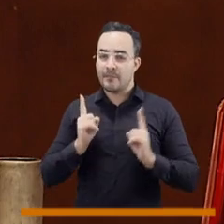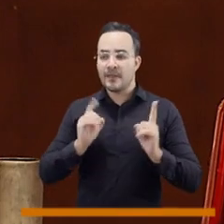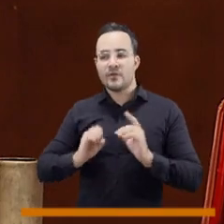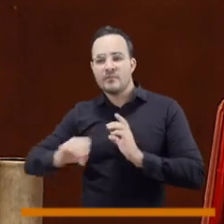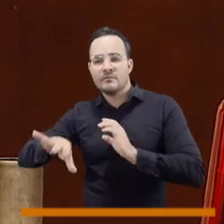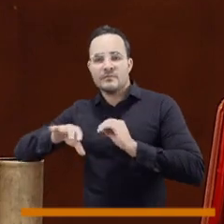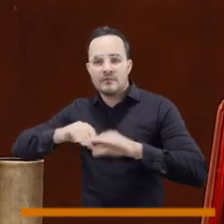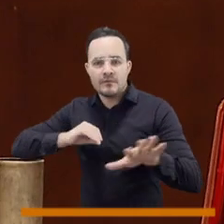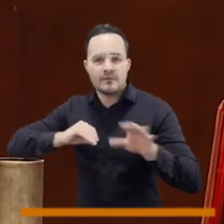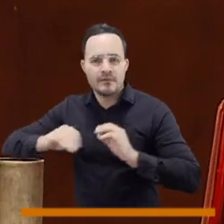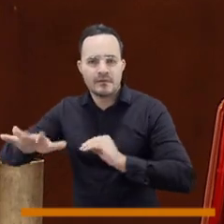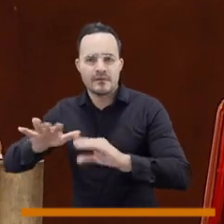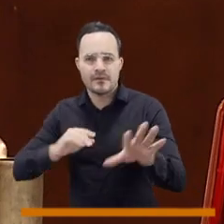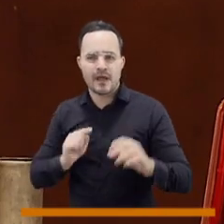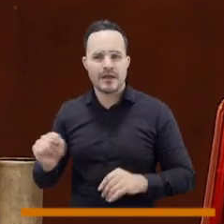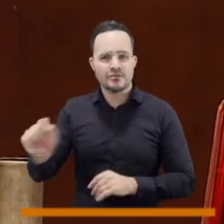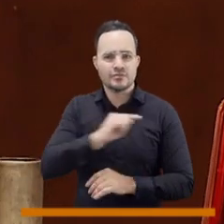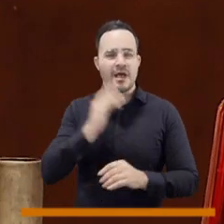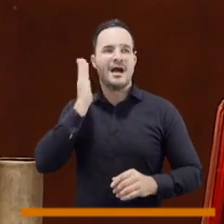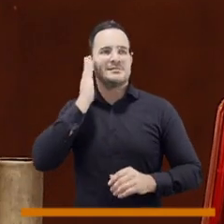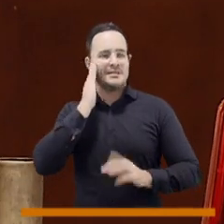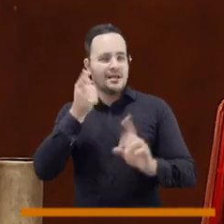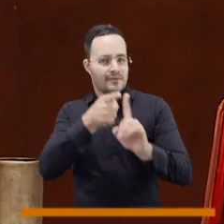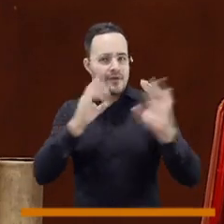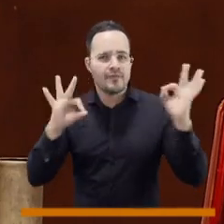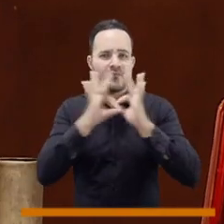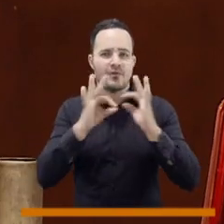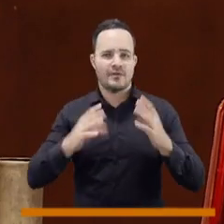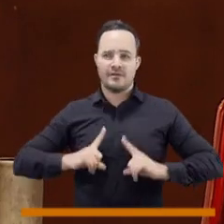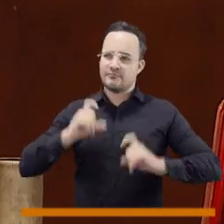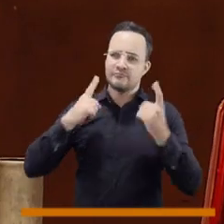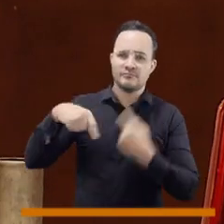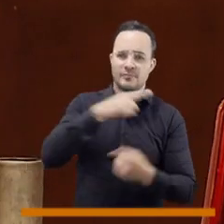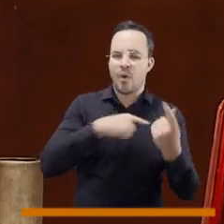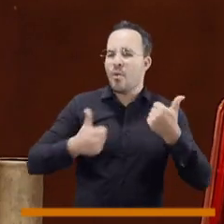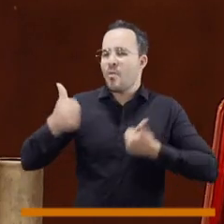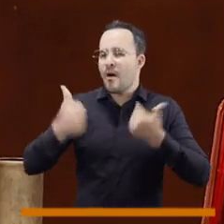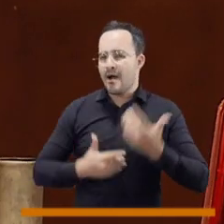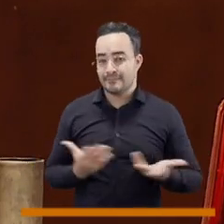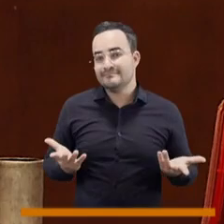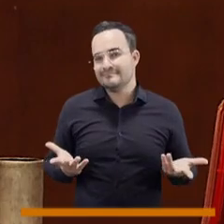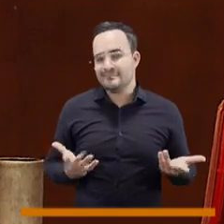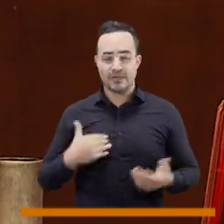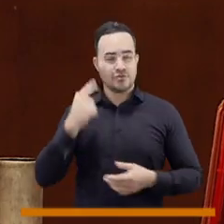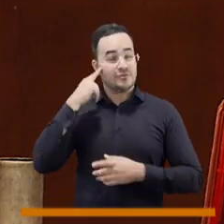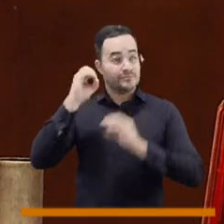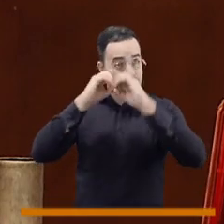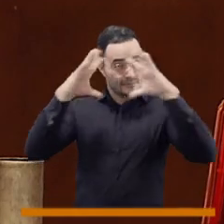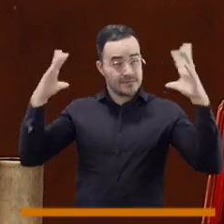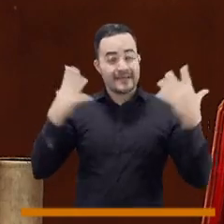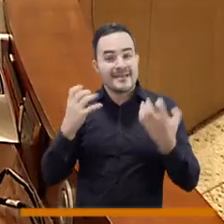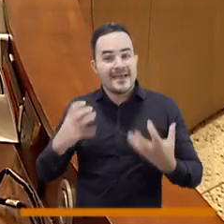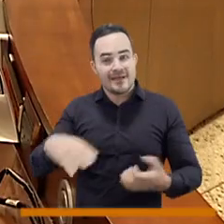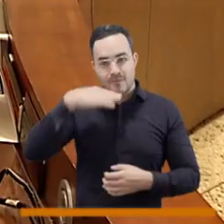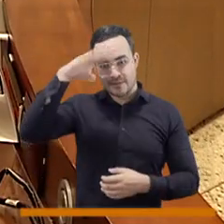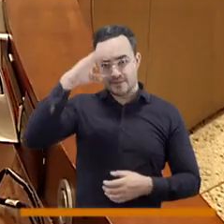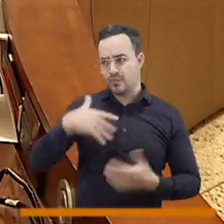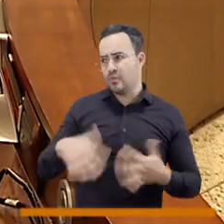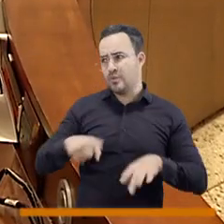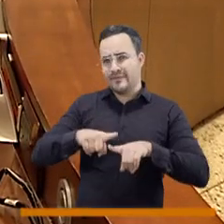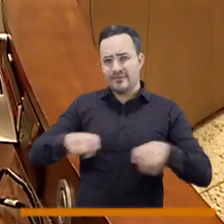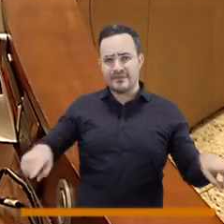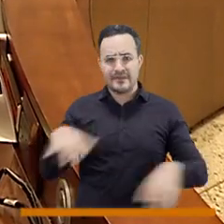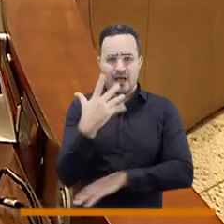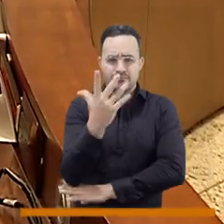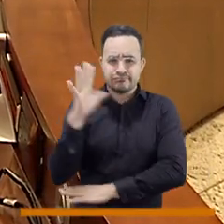empezar a enviar señales desde el mercado y desde la política pública que ayuden a dirigir el turismo hacia lo que queremos. Yo me sueño, por ejemplo, esta